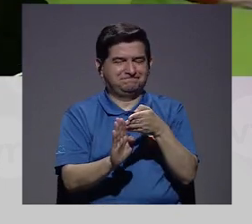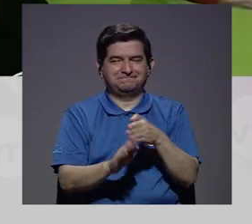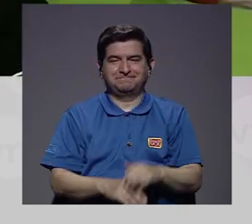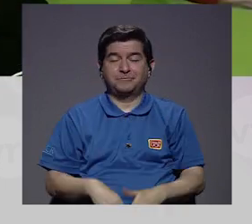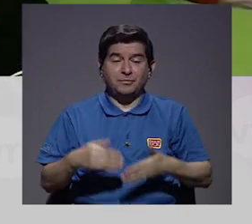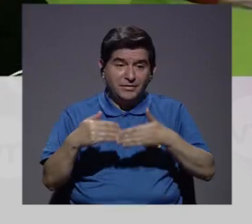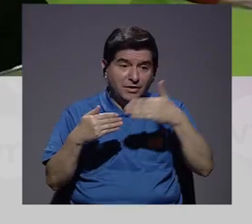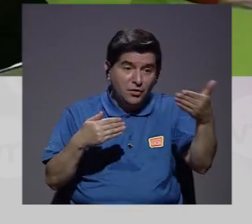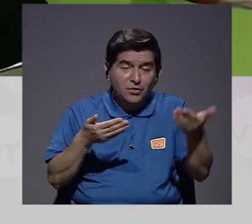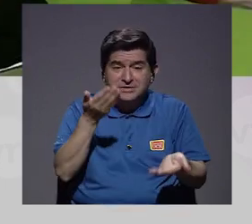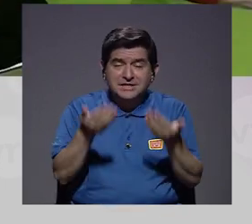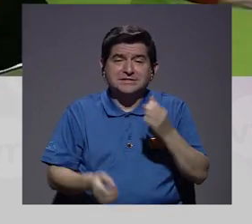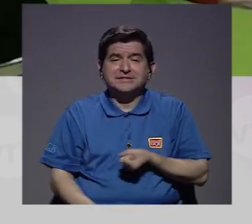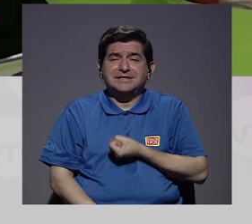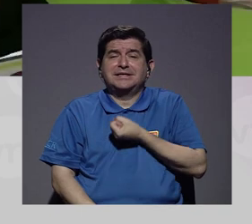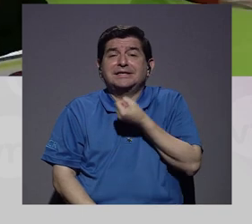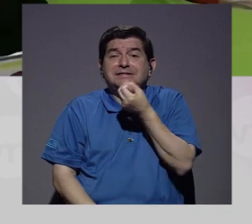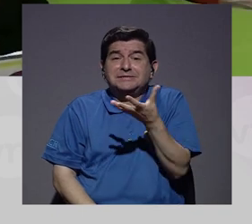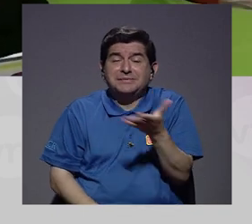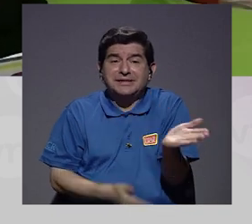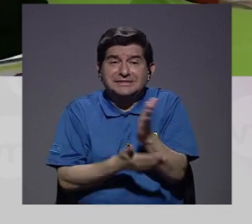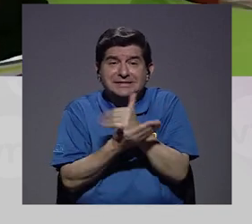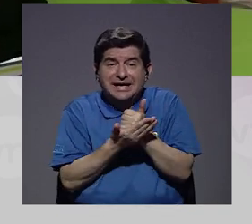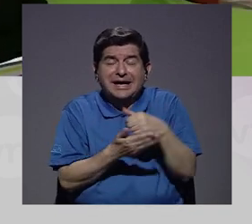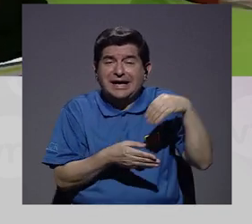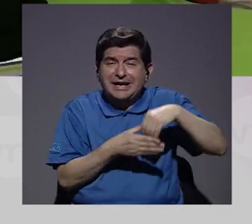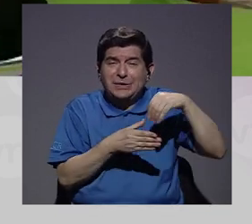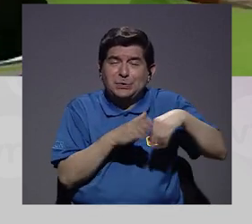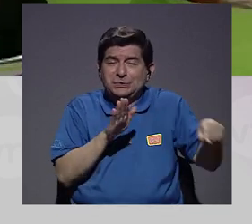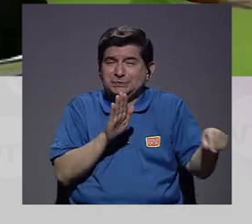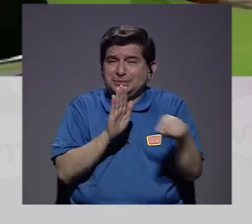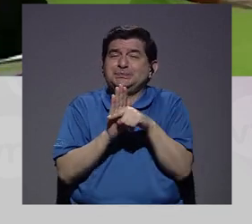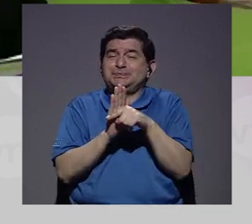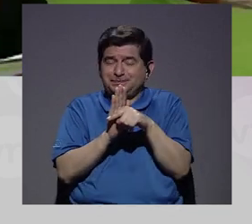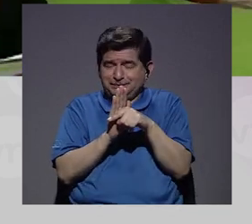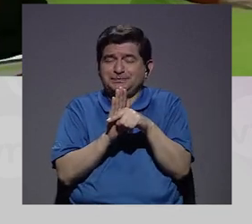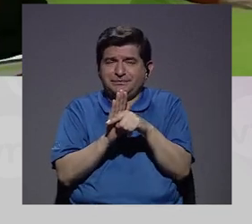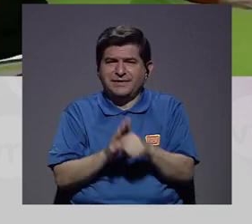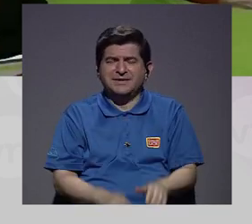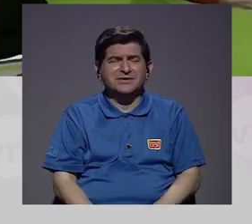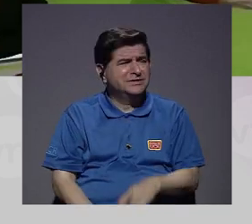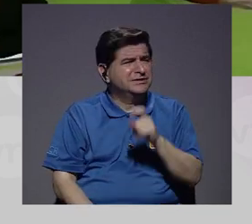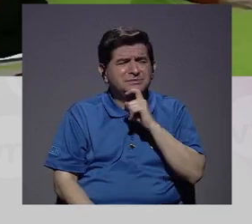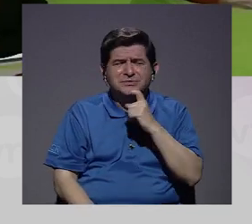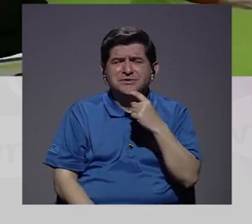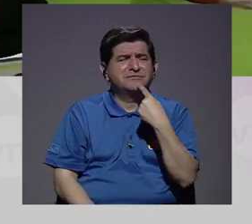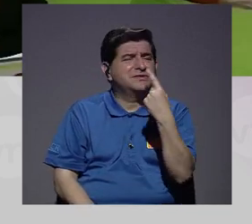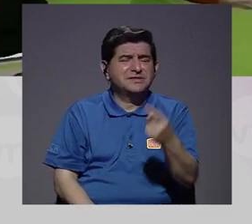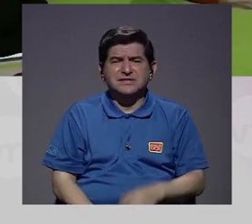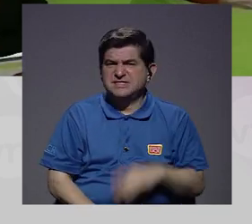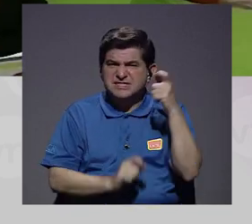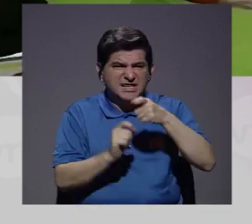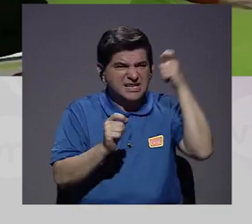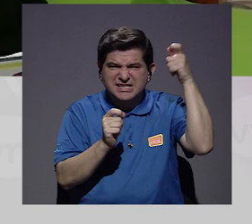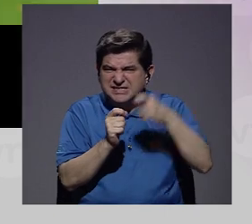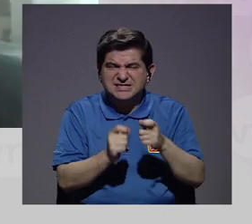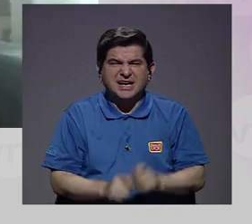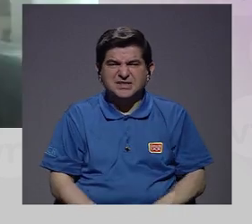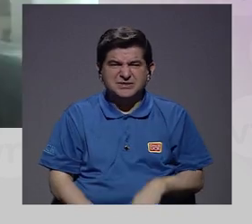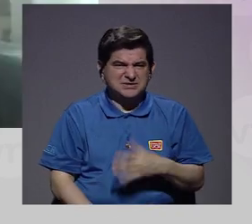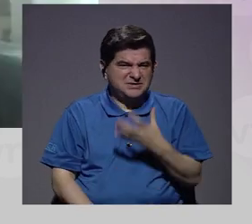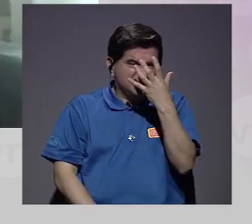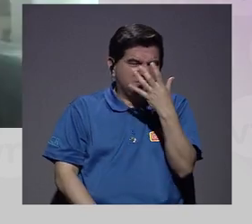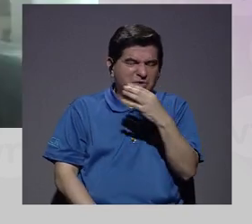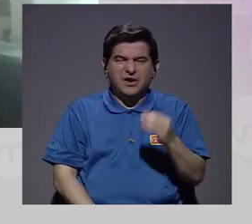cual, cuando son cosas que expresan algunos contenidos negativos. Entonces nos cuesta mucho decir tal cual